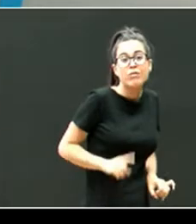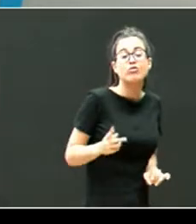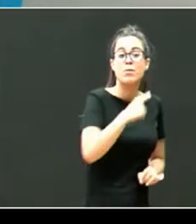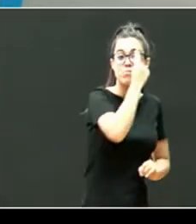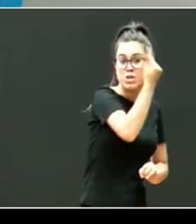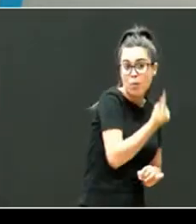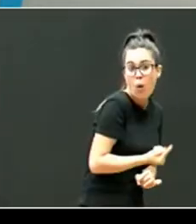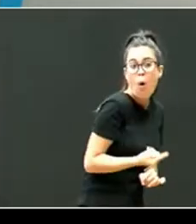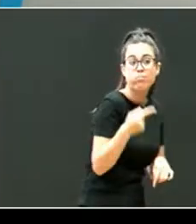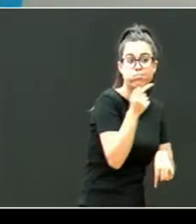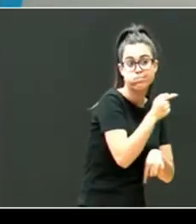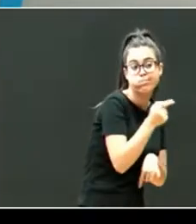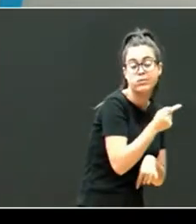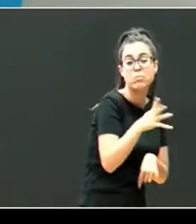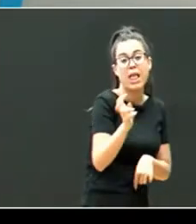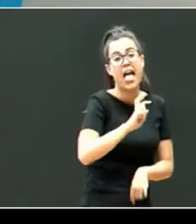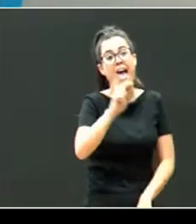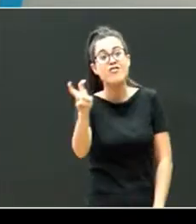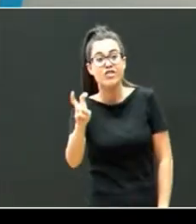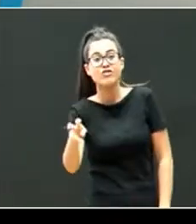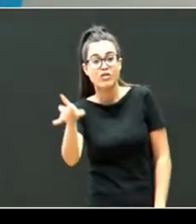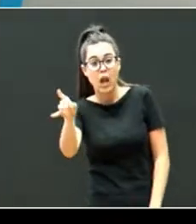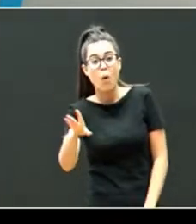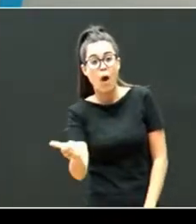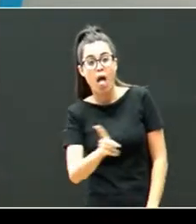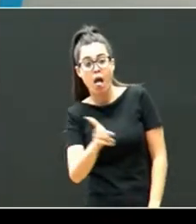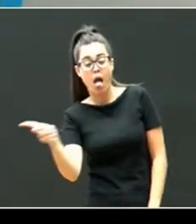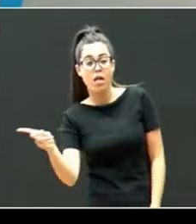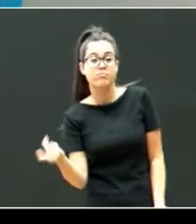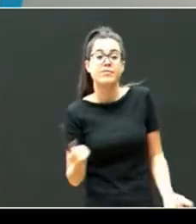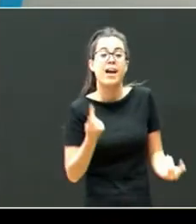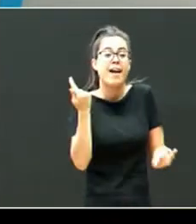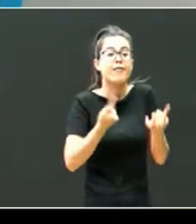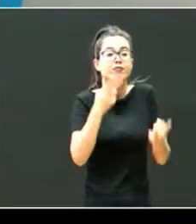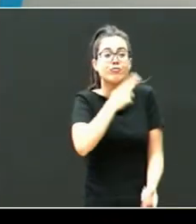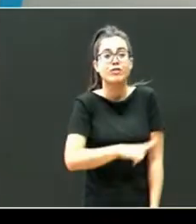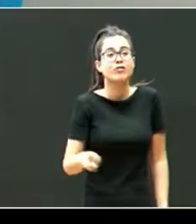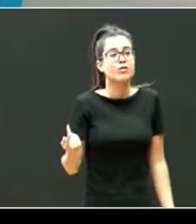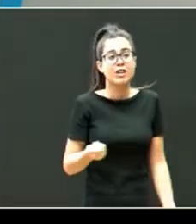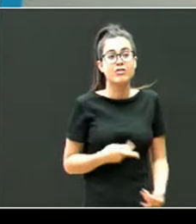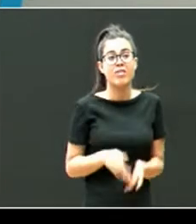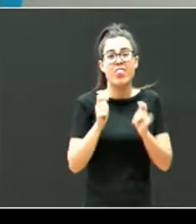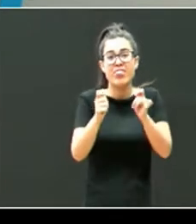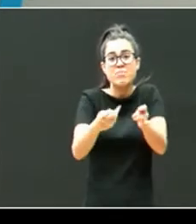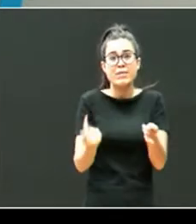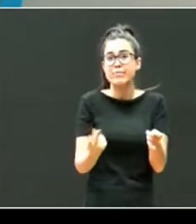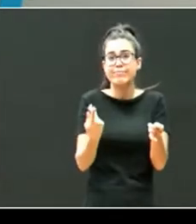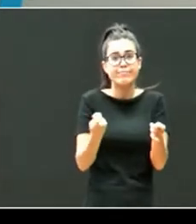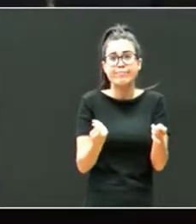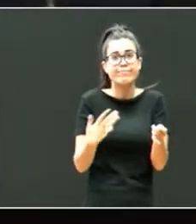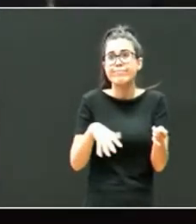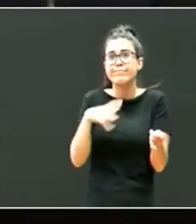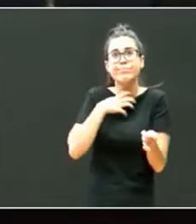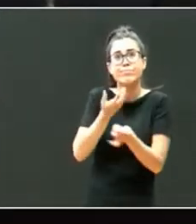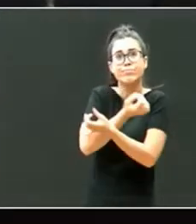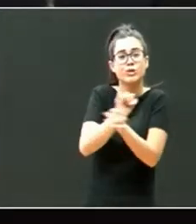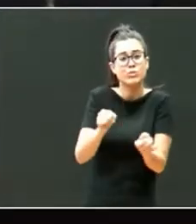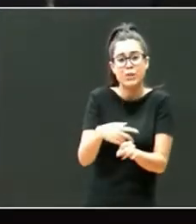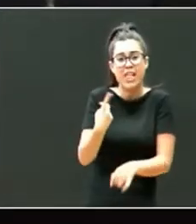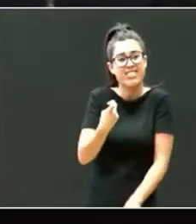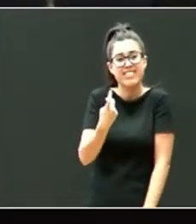ver pero habrá outros como o pequenín que non poden chegar a ver o espectáculo con lo cual esos necesitan moitísimo máis de